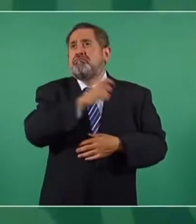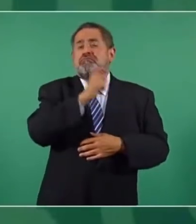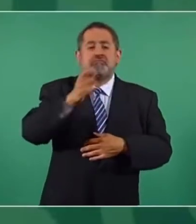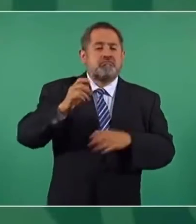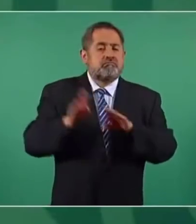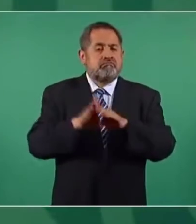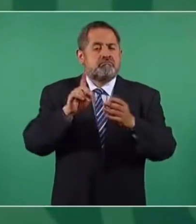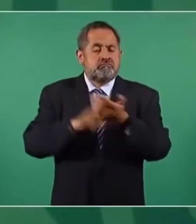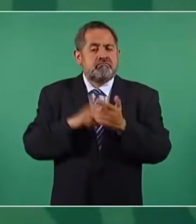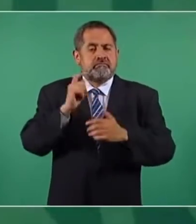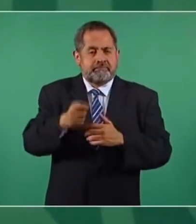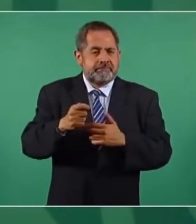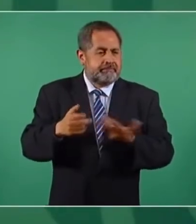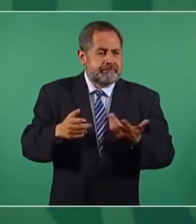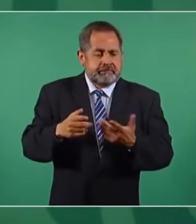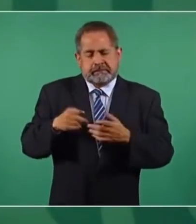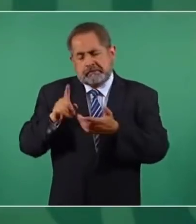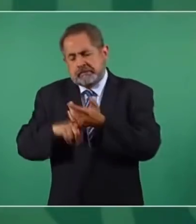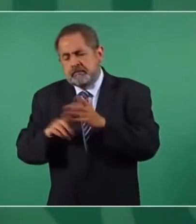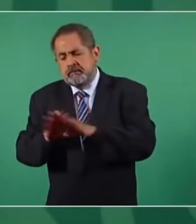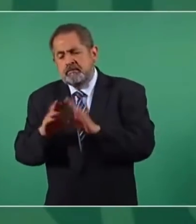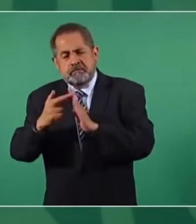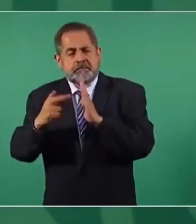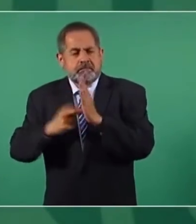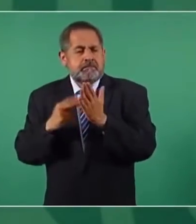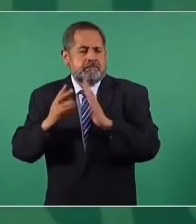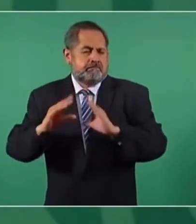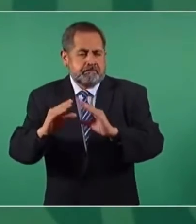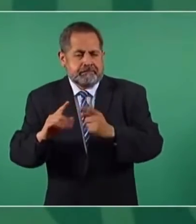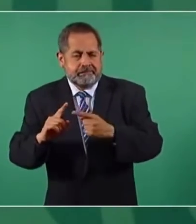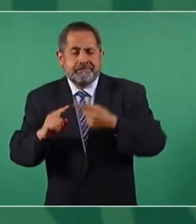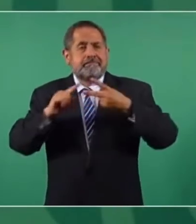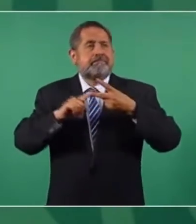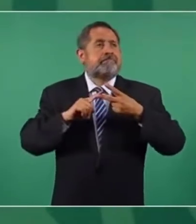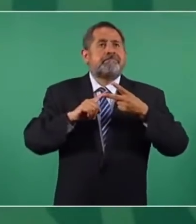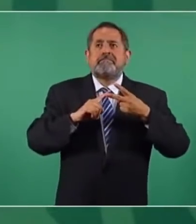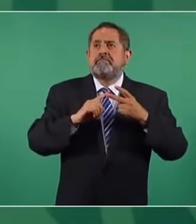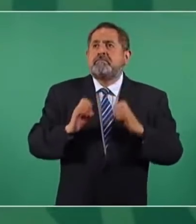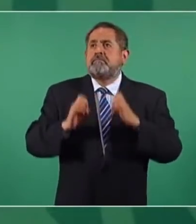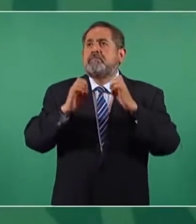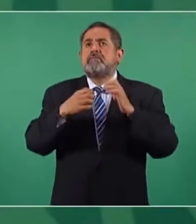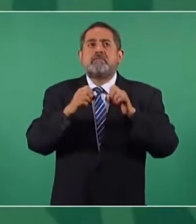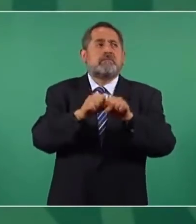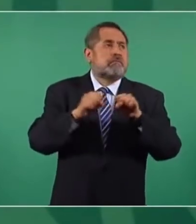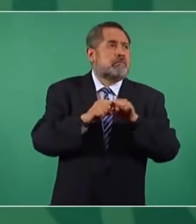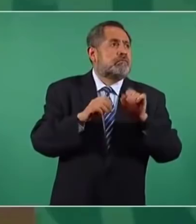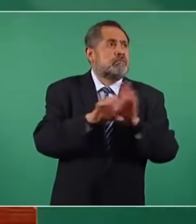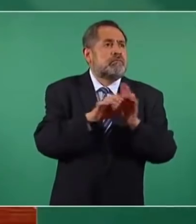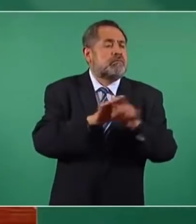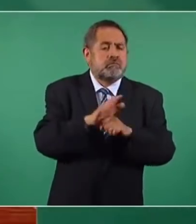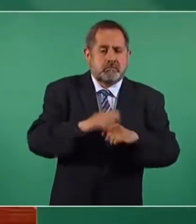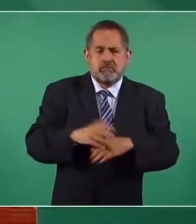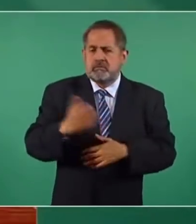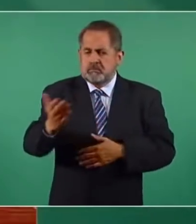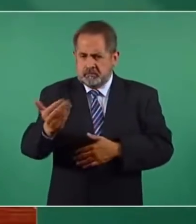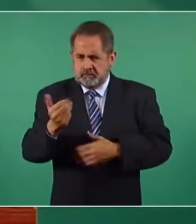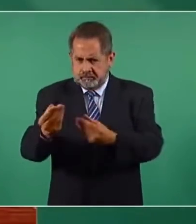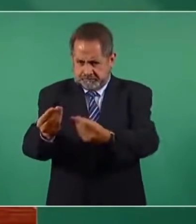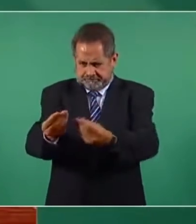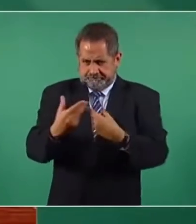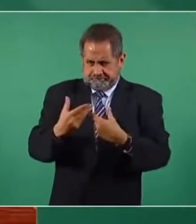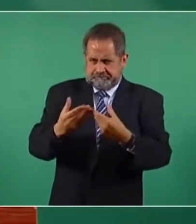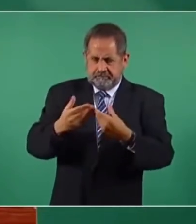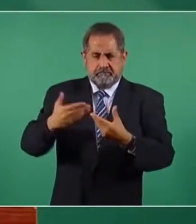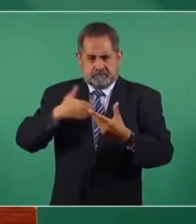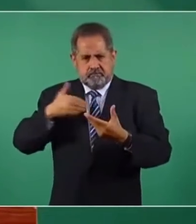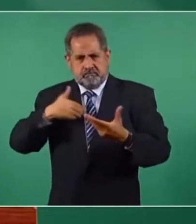solamente de la cuestión técnico-pedagógica, sino también de la cuestión de infraestructura. Yo lo que te pediría es que me pudieras dar el dato bien e